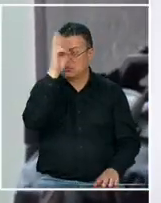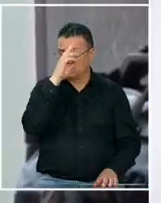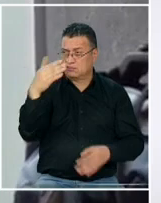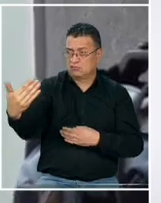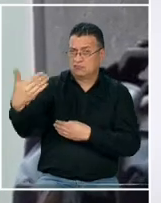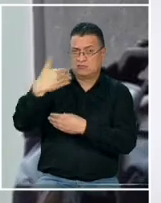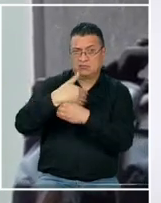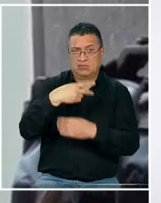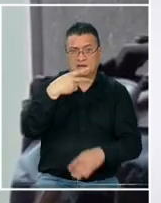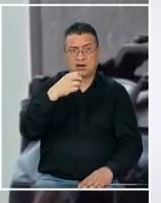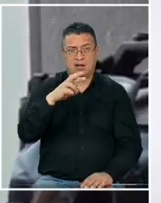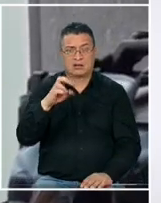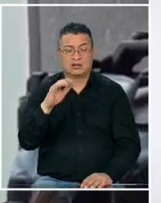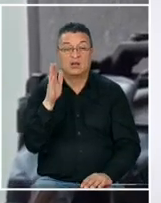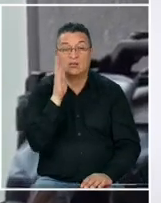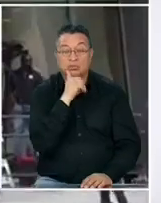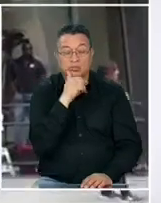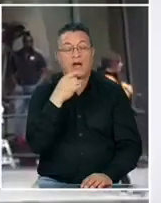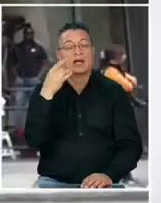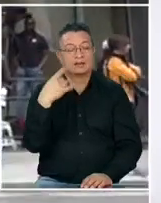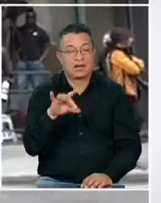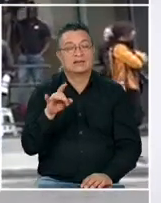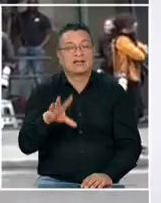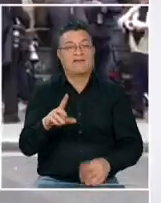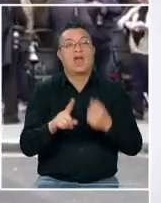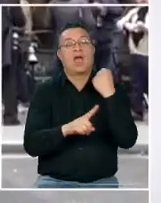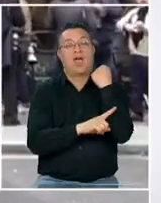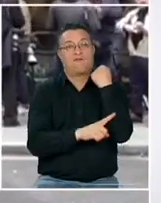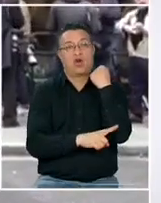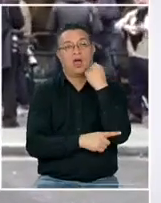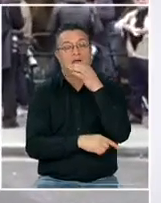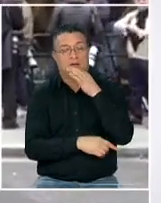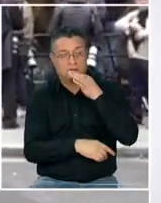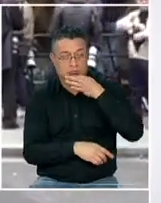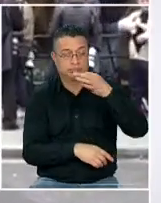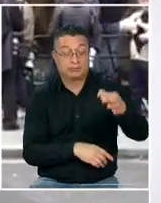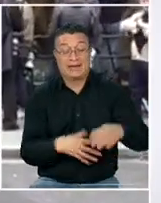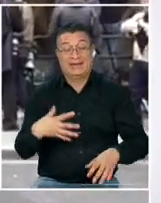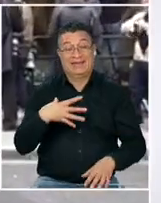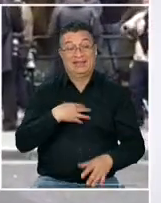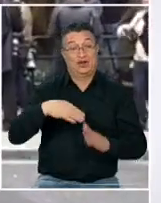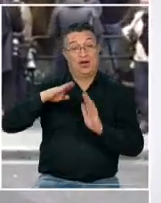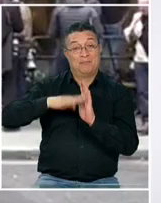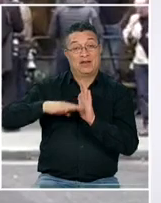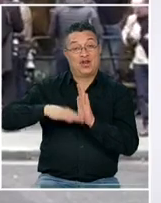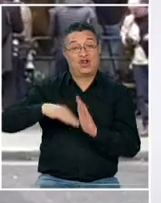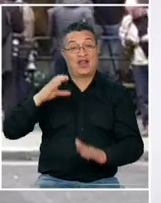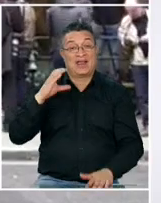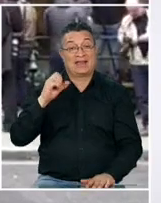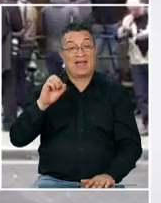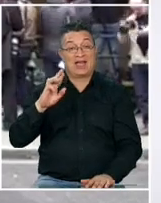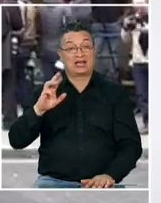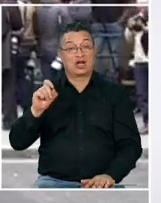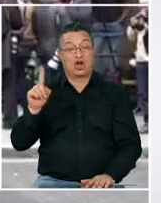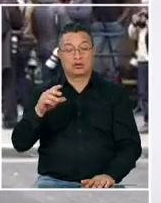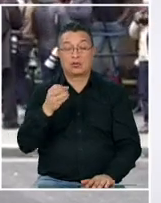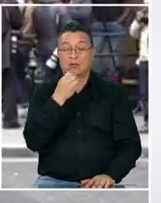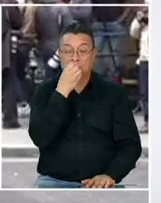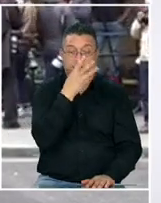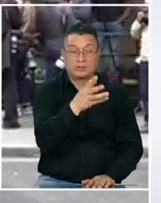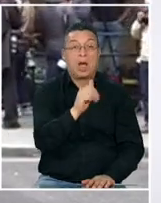aparecido el príncipe Harry pero ya sabemos según su abogado dice entonces que el hijo menor del rey Carlos III va a presentar declaración